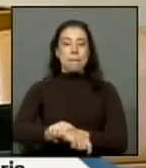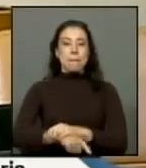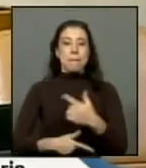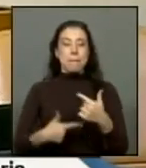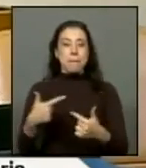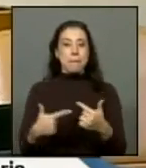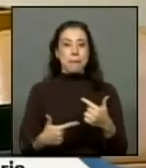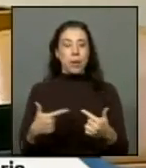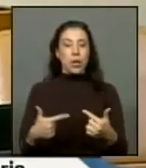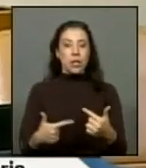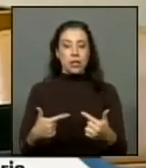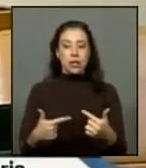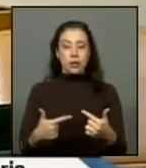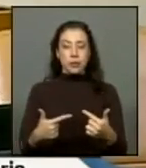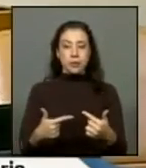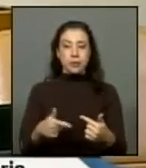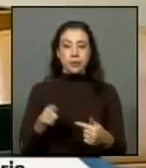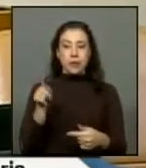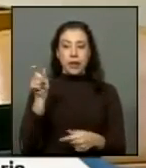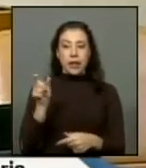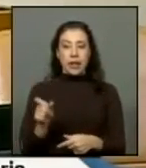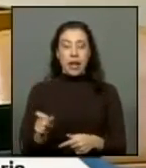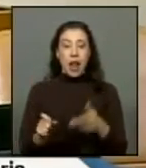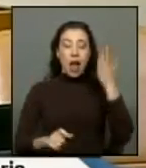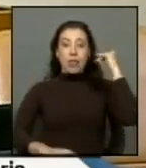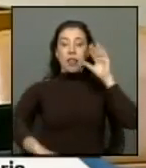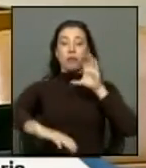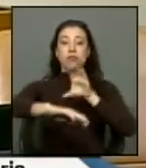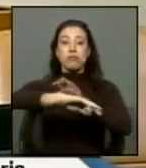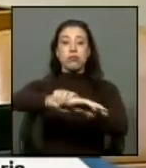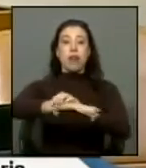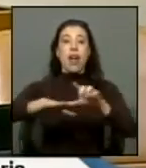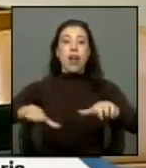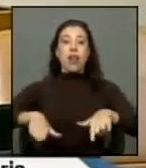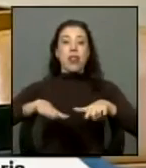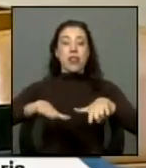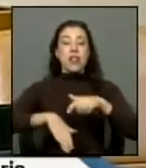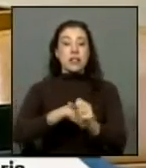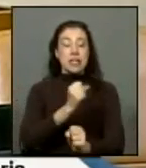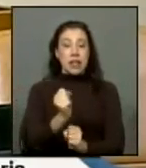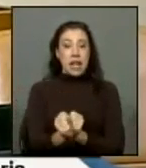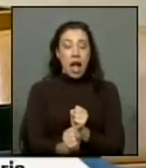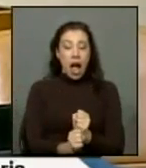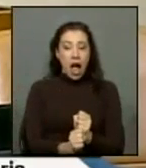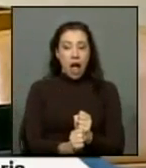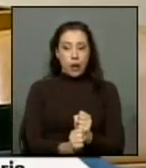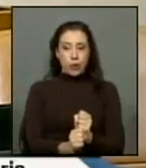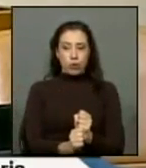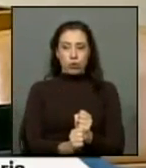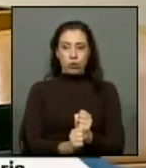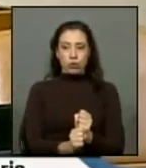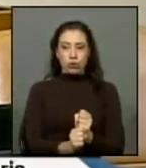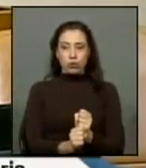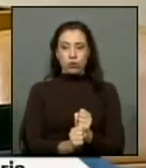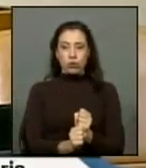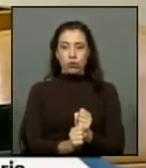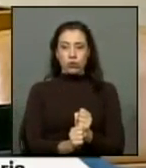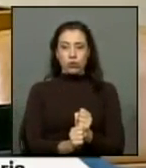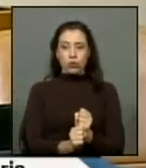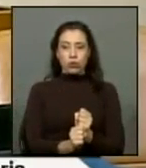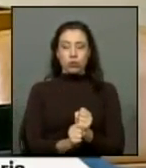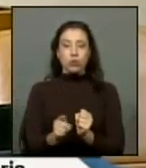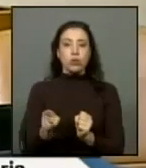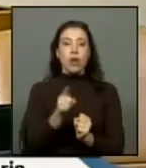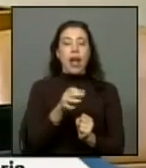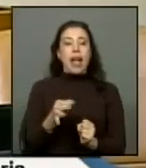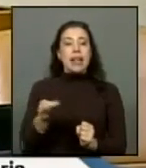que fue detenido a los 17 años de edad que fue llevado a